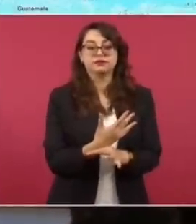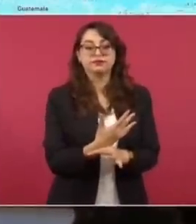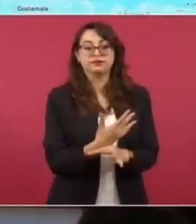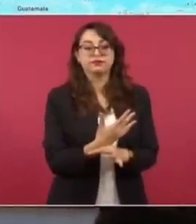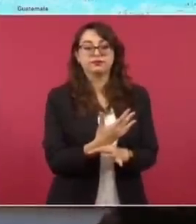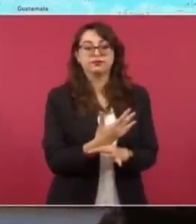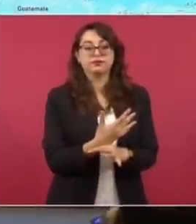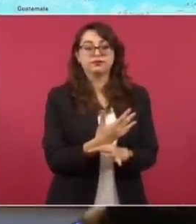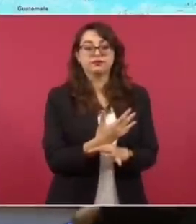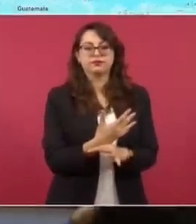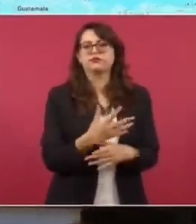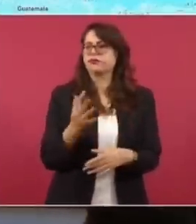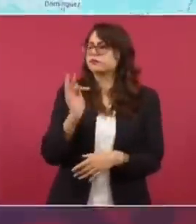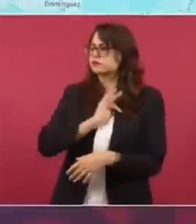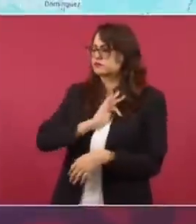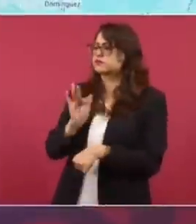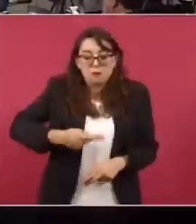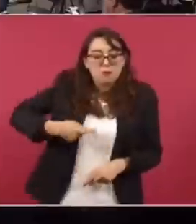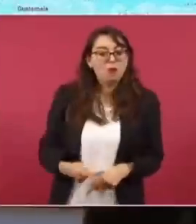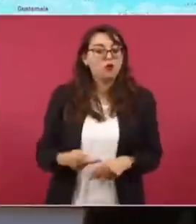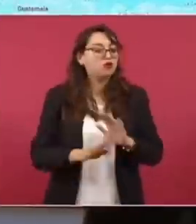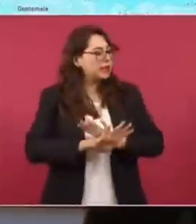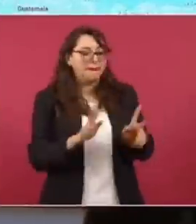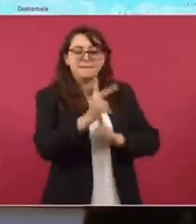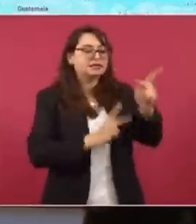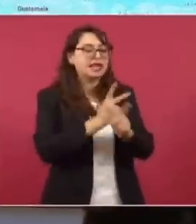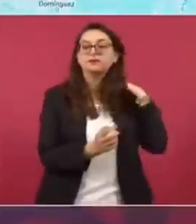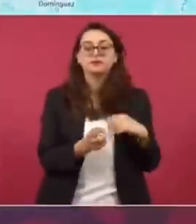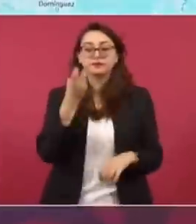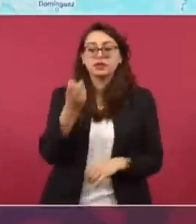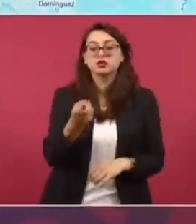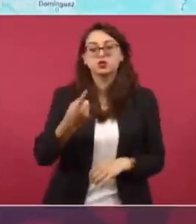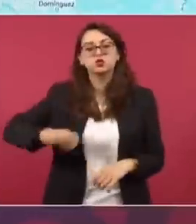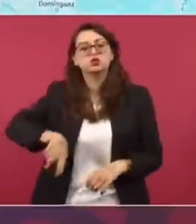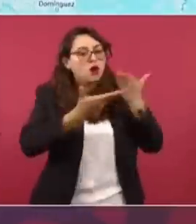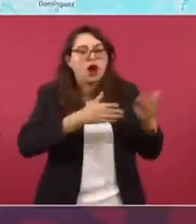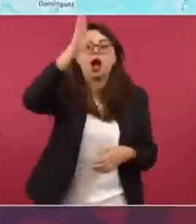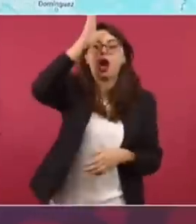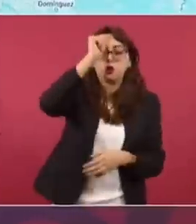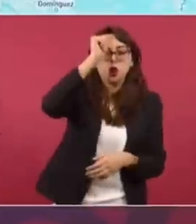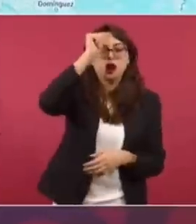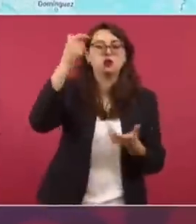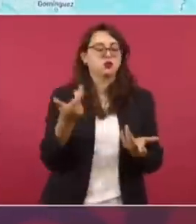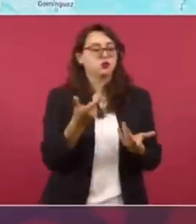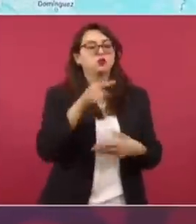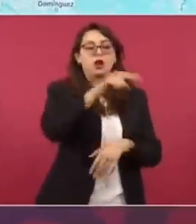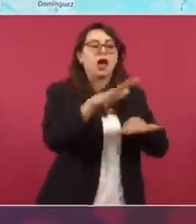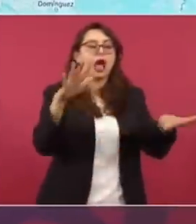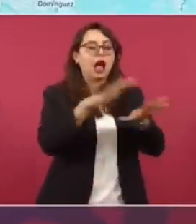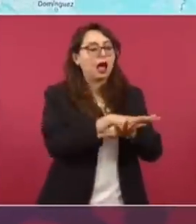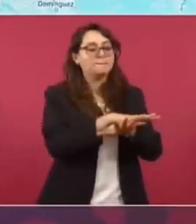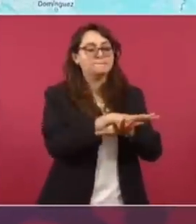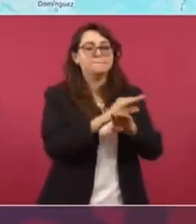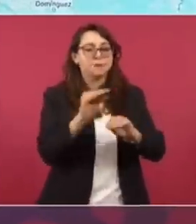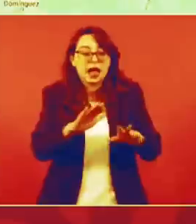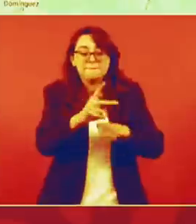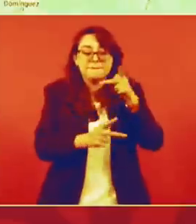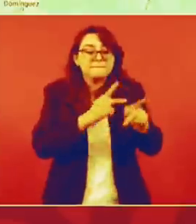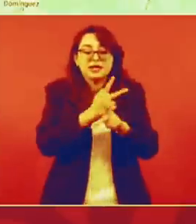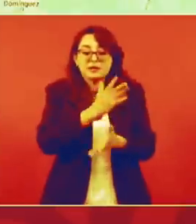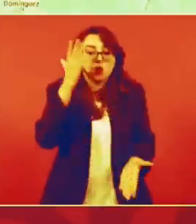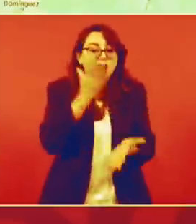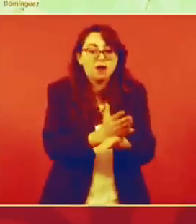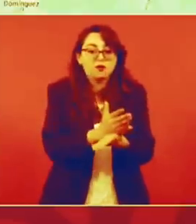dicen que nos daban la pasada. Y nosotros, buscando un acuerdo, les damos el derecho de paso.